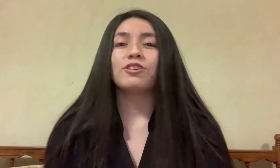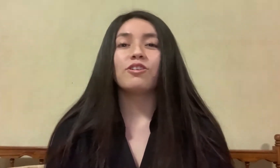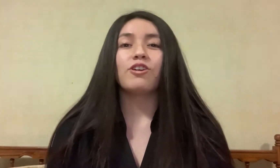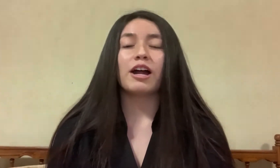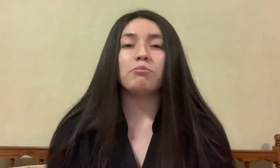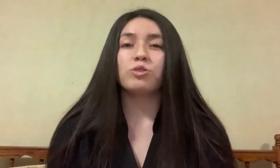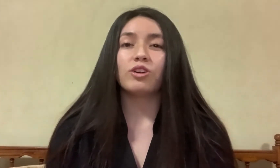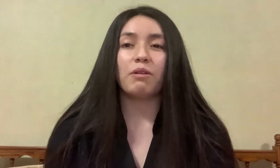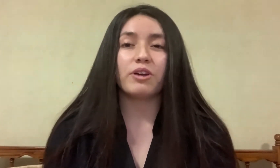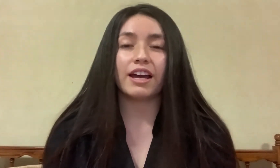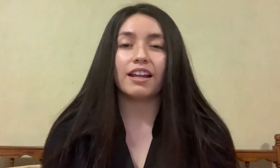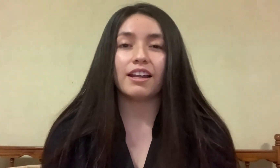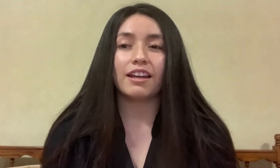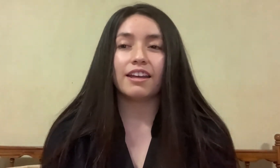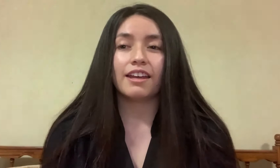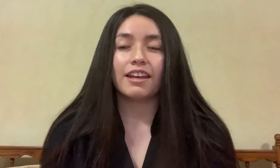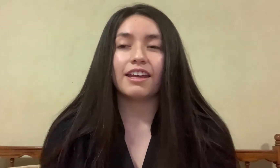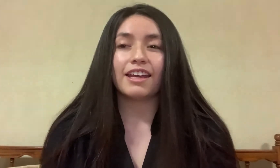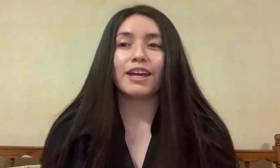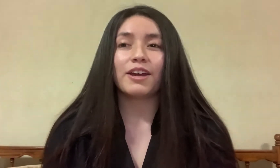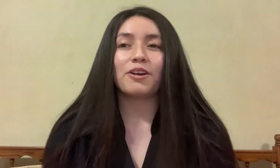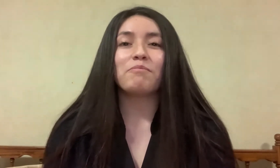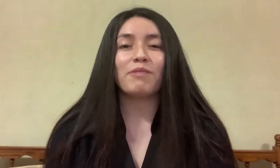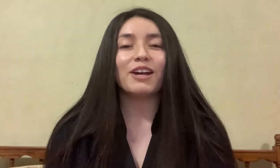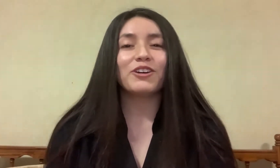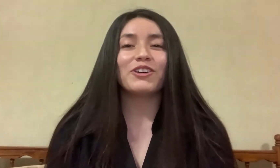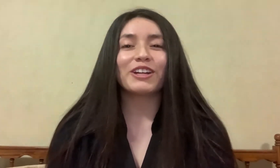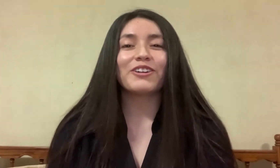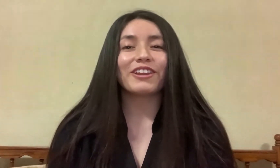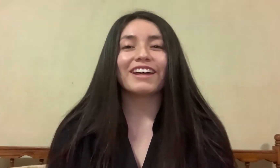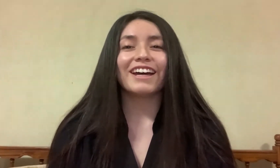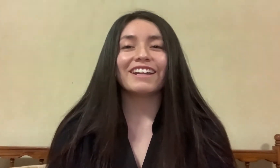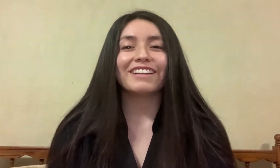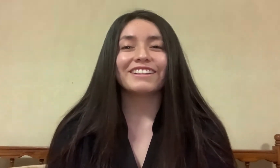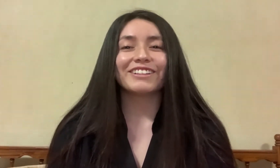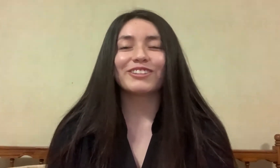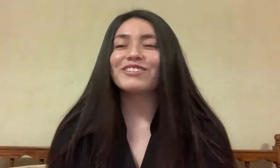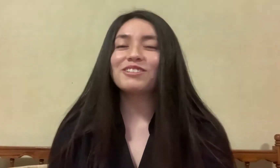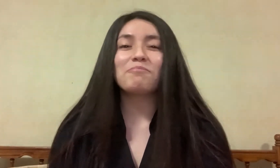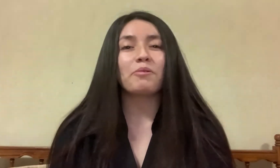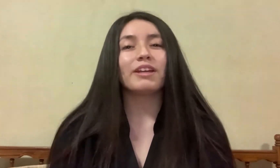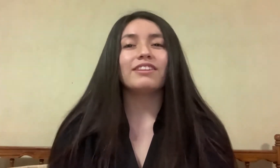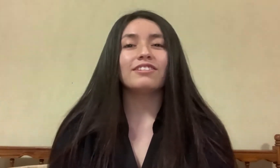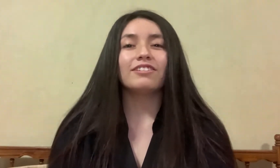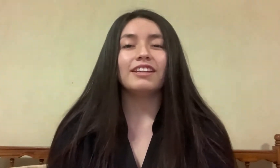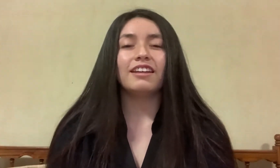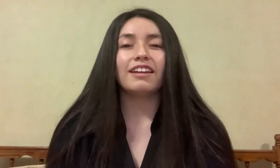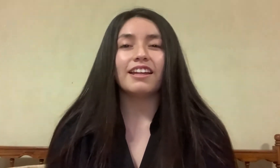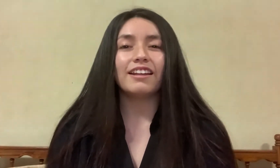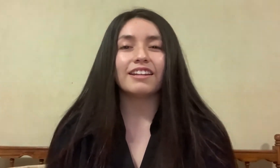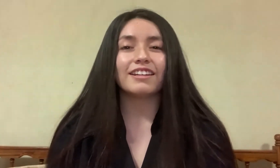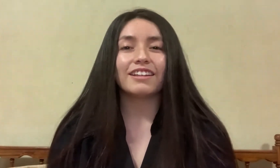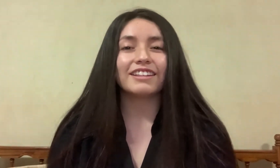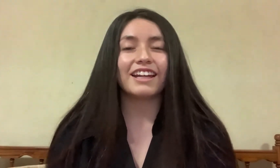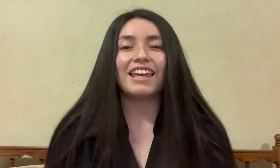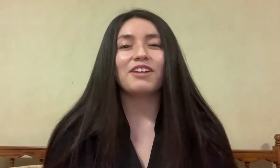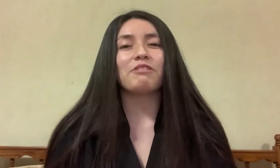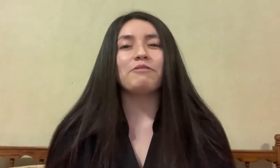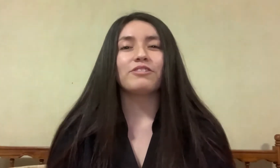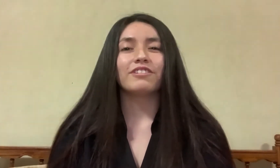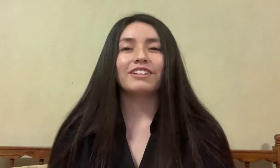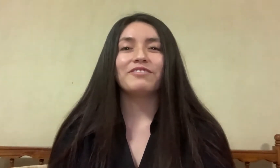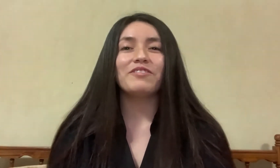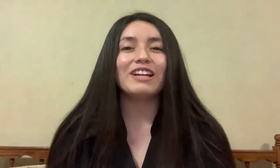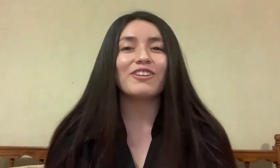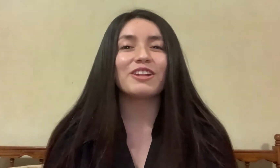Ya entrando al mundo laboral, es complejo recordar todo ese momento y querer estar ahí de